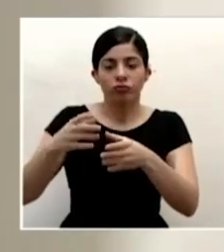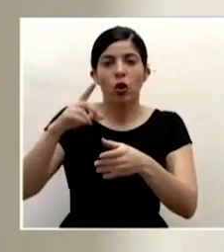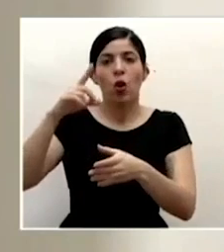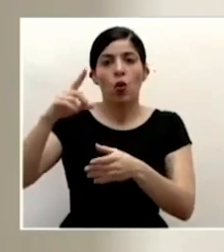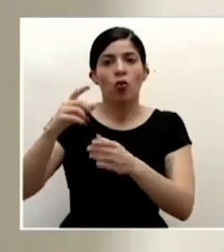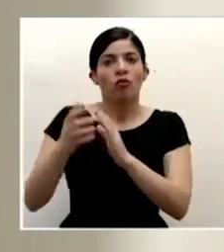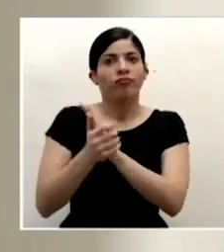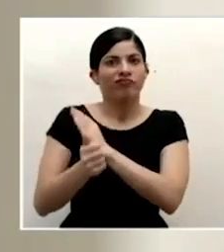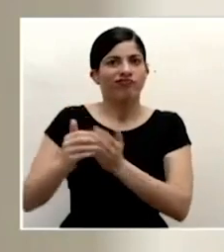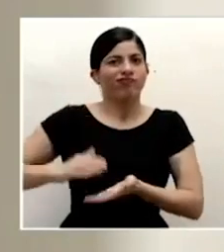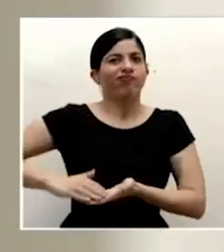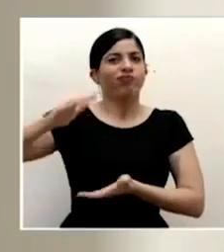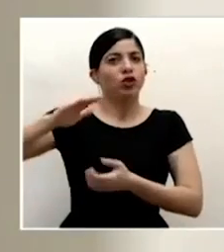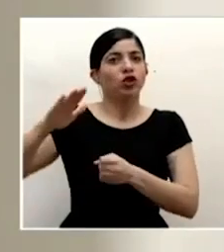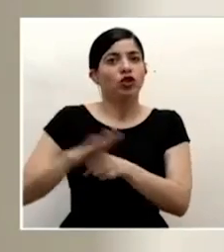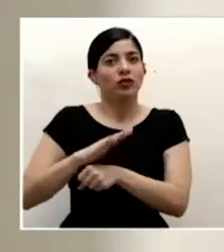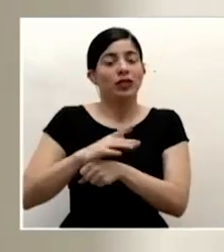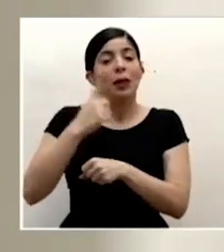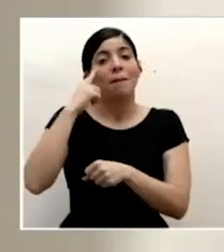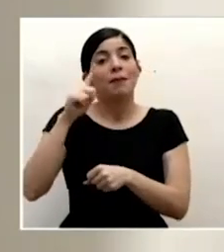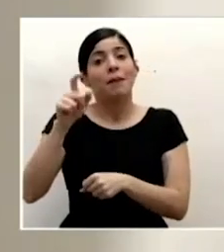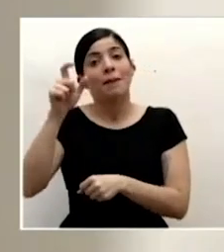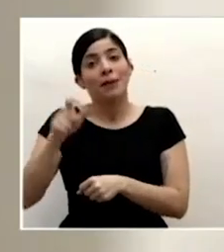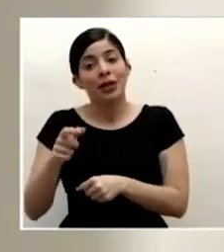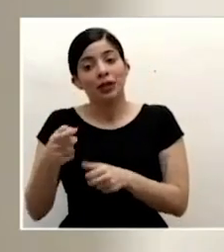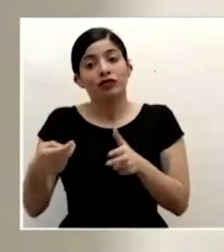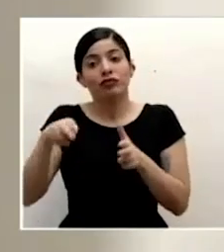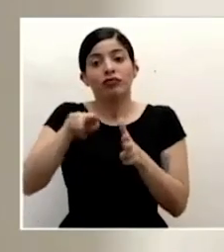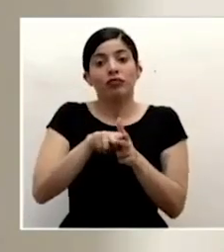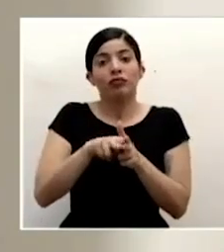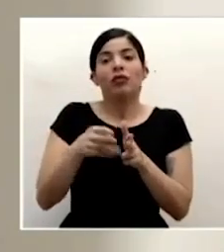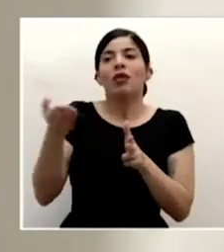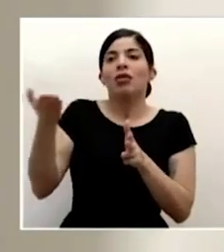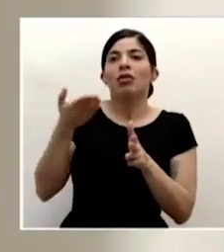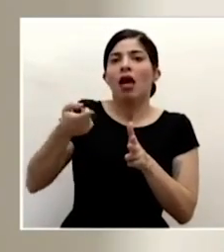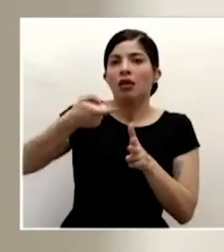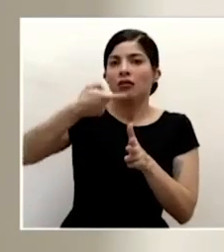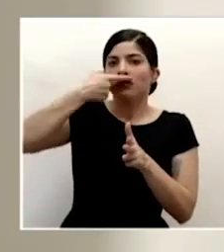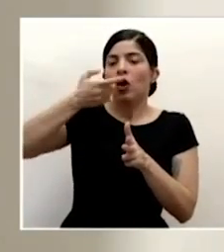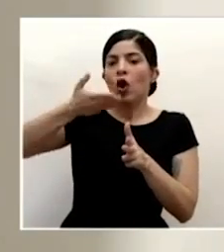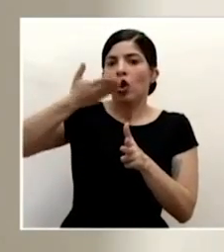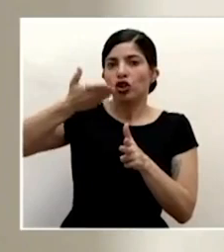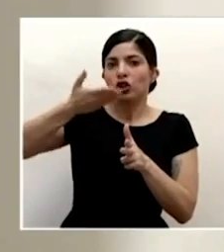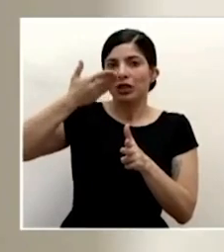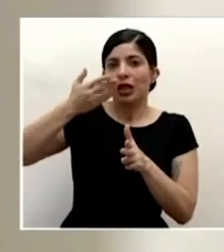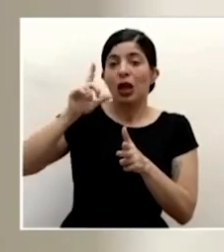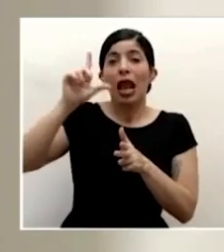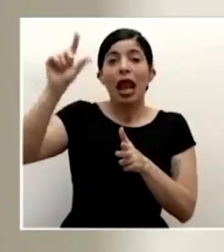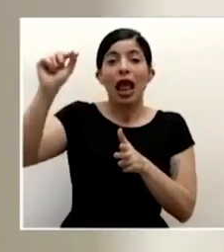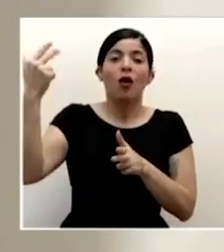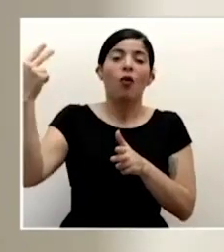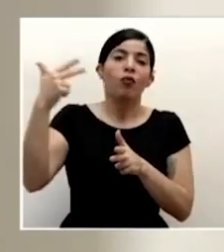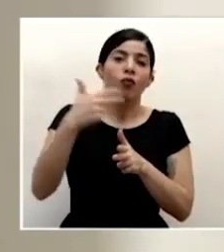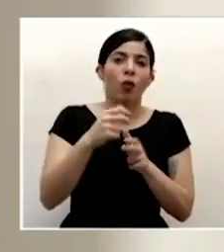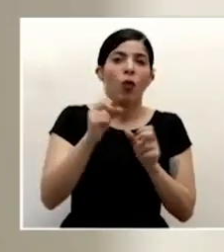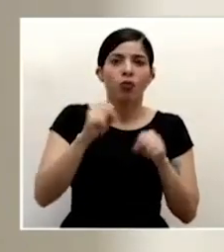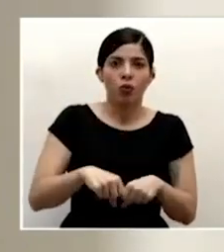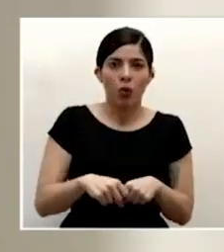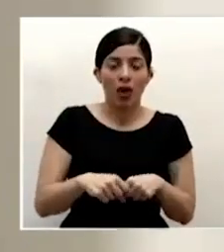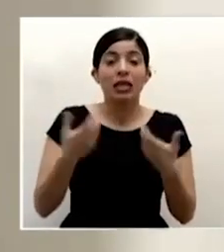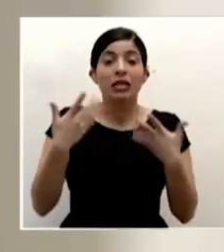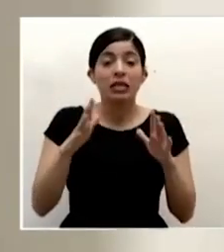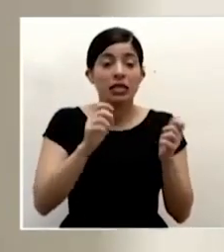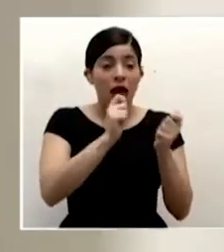para el traslado con oxígeno de las zonas más remotas del país ya se han adaptado 38